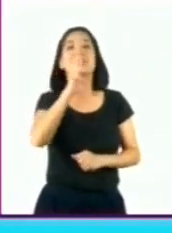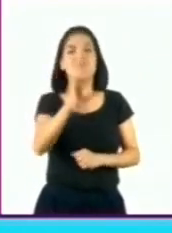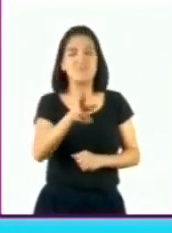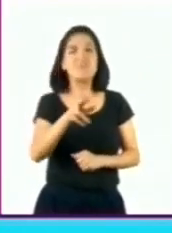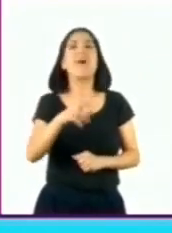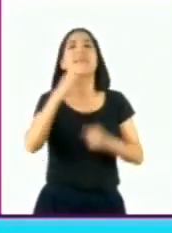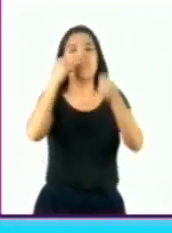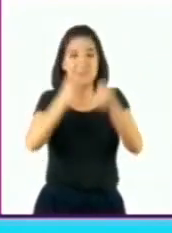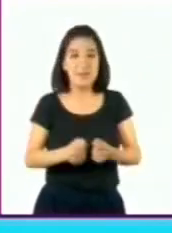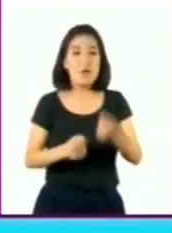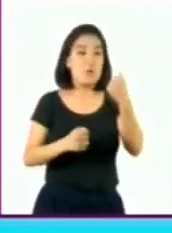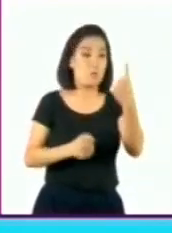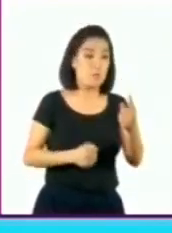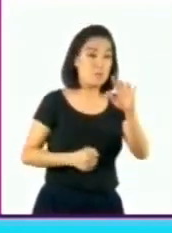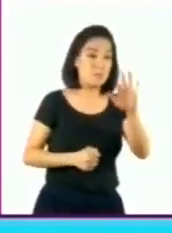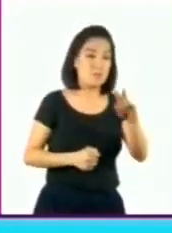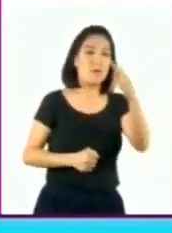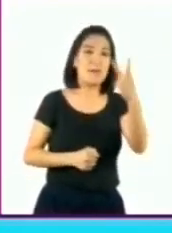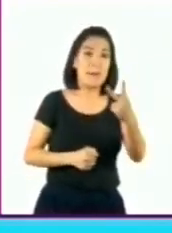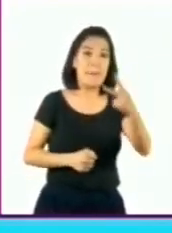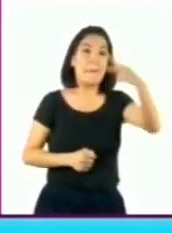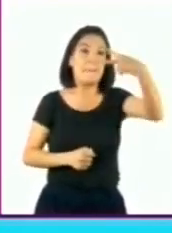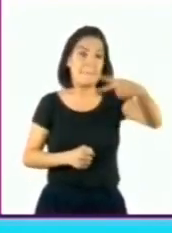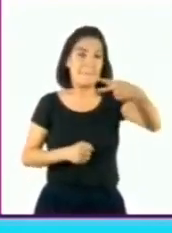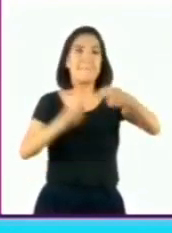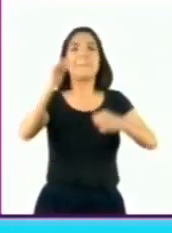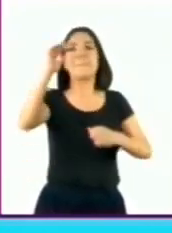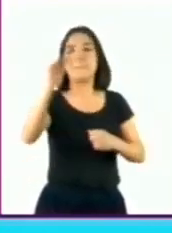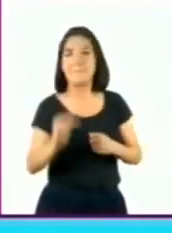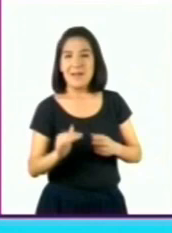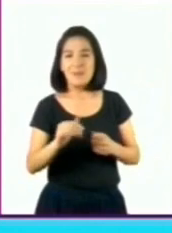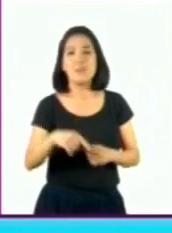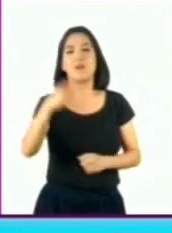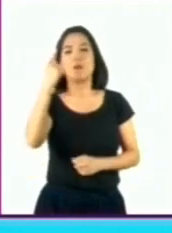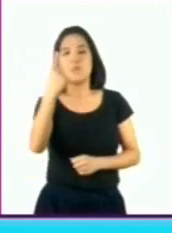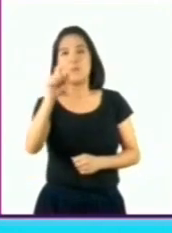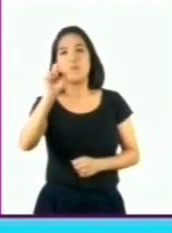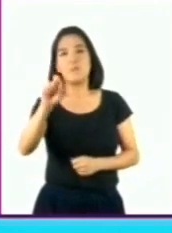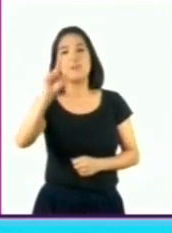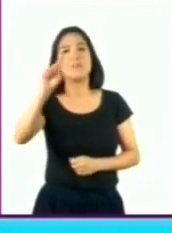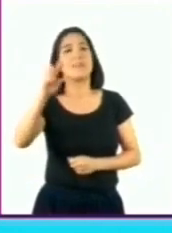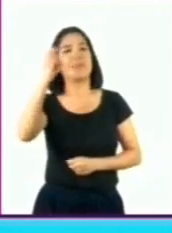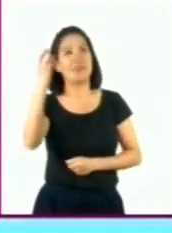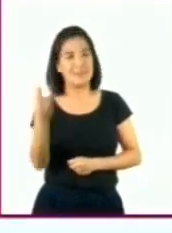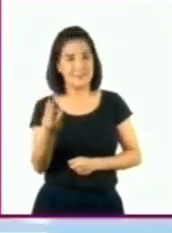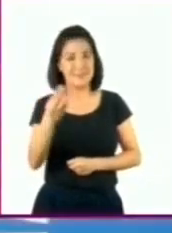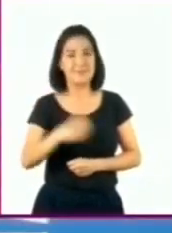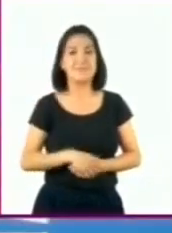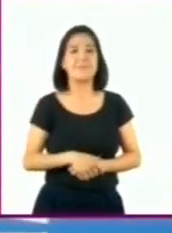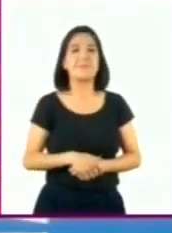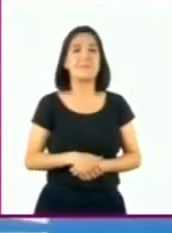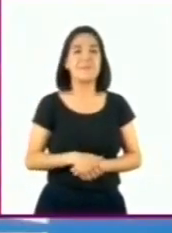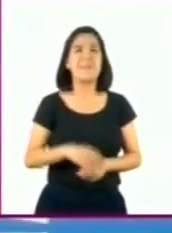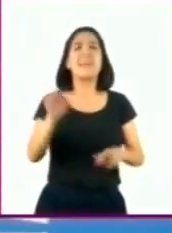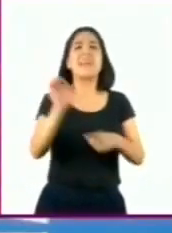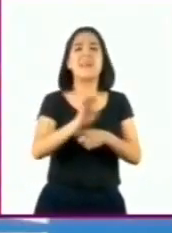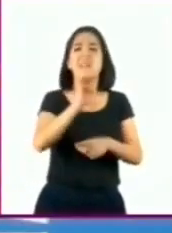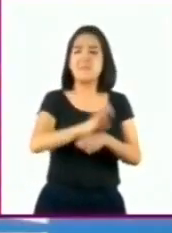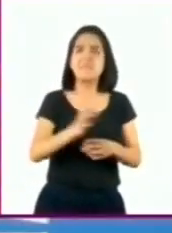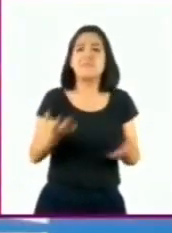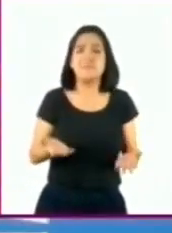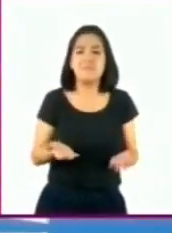.52 es menor que 1.73. Y entonces,